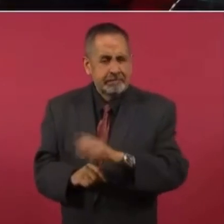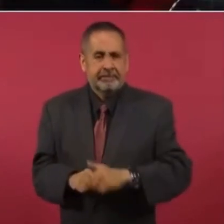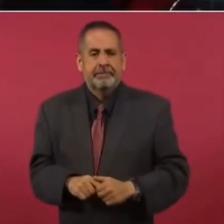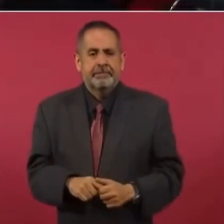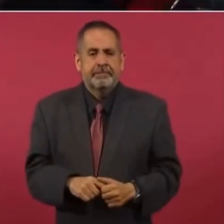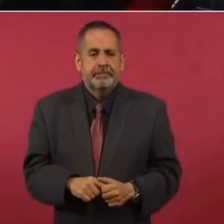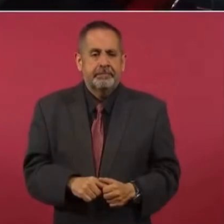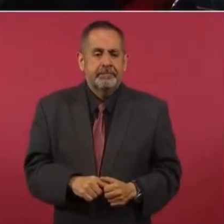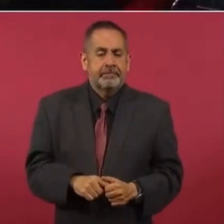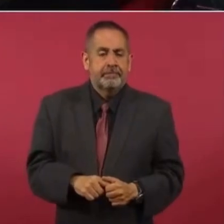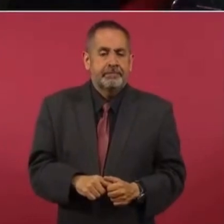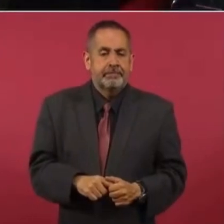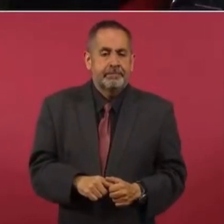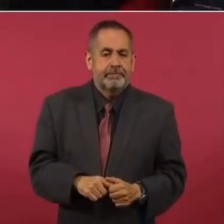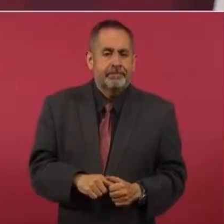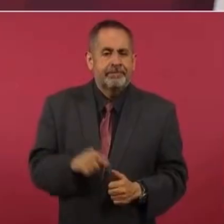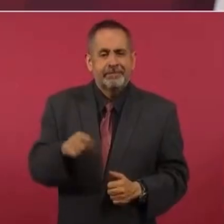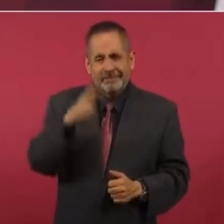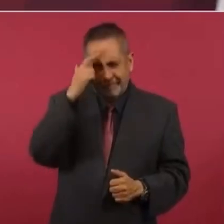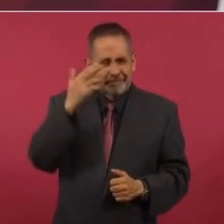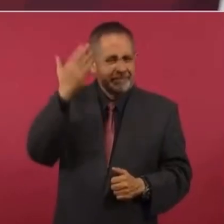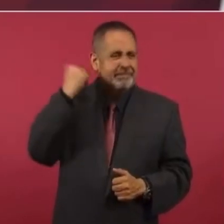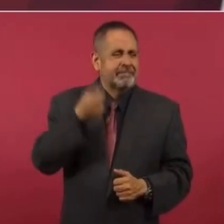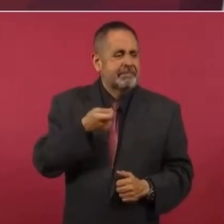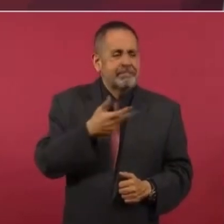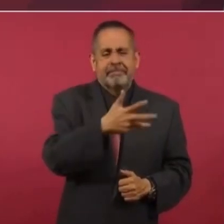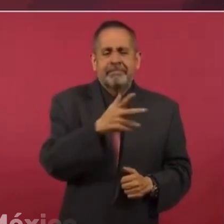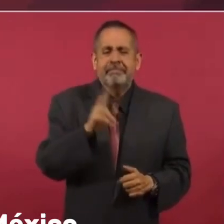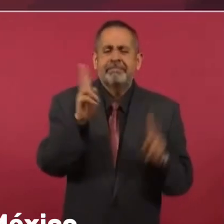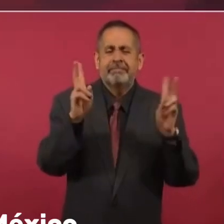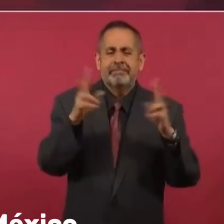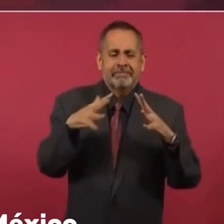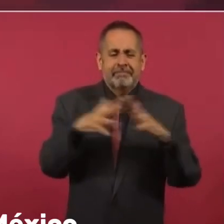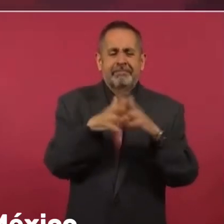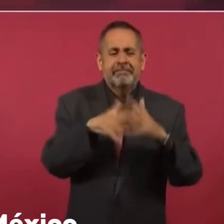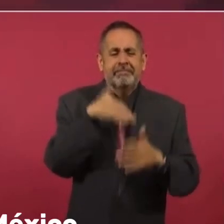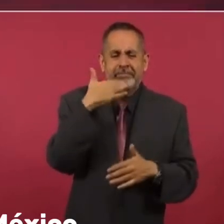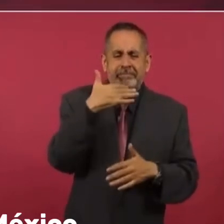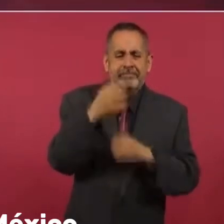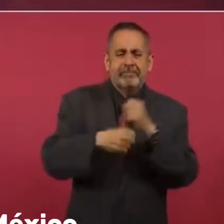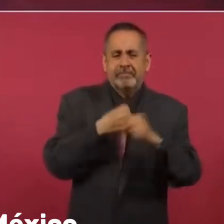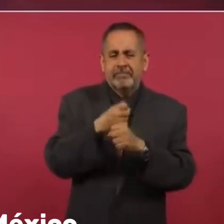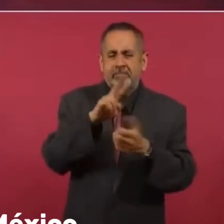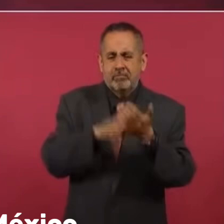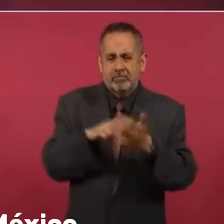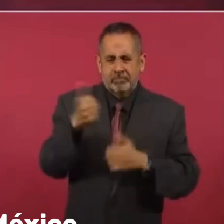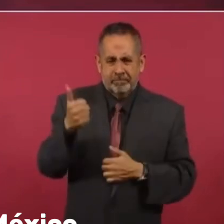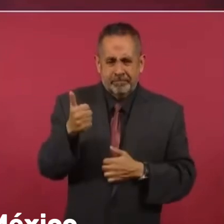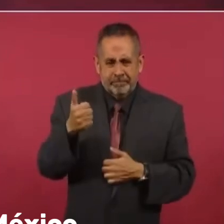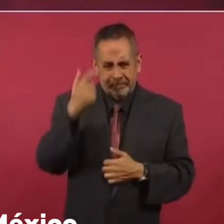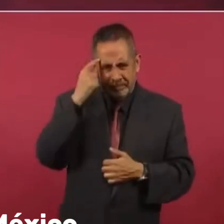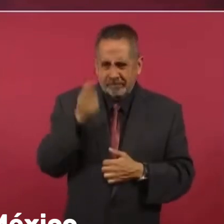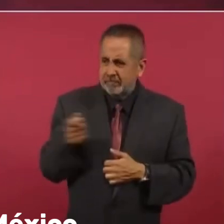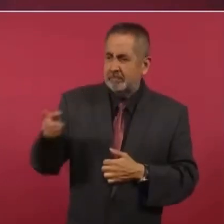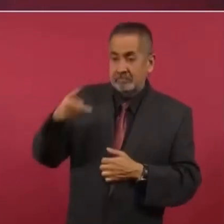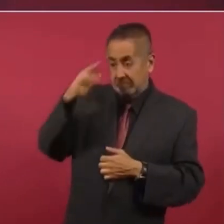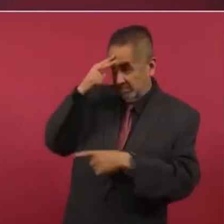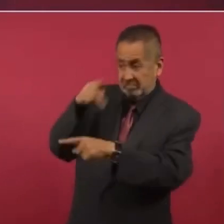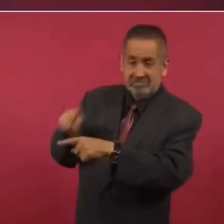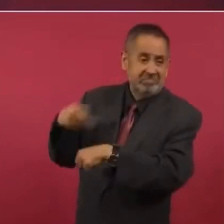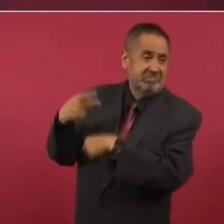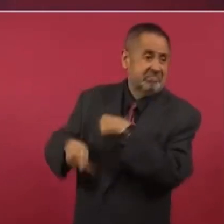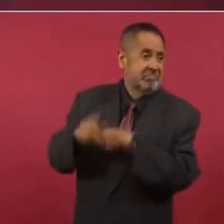cuando la guerra sucia, en el 2006, que decían que yo era un peligro para México